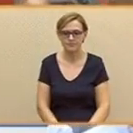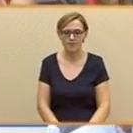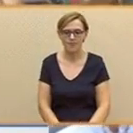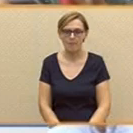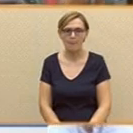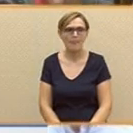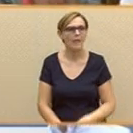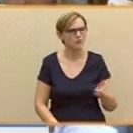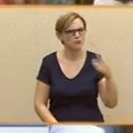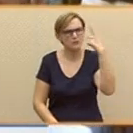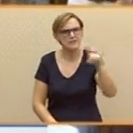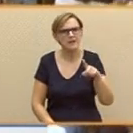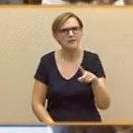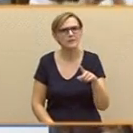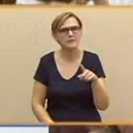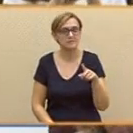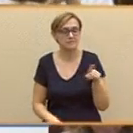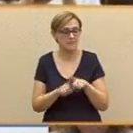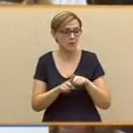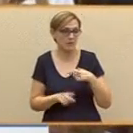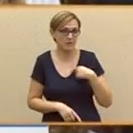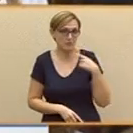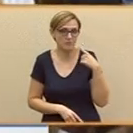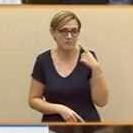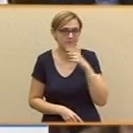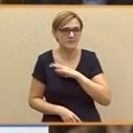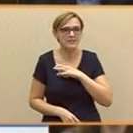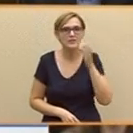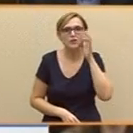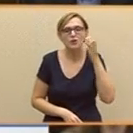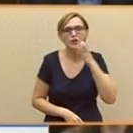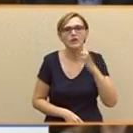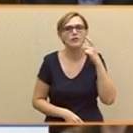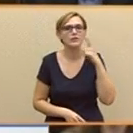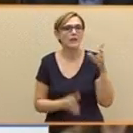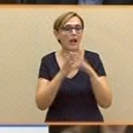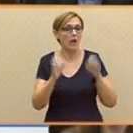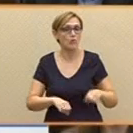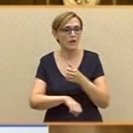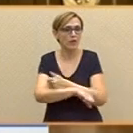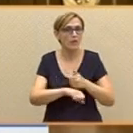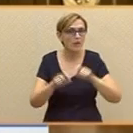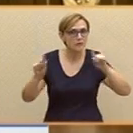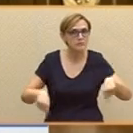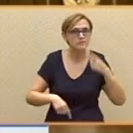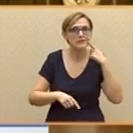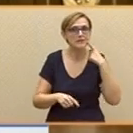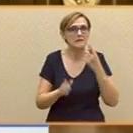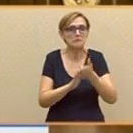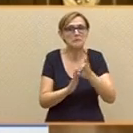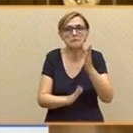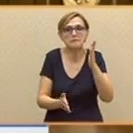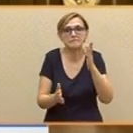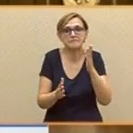Usted sabe, como yo, señor Rajoy, que el acuerdo que ha firmado con Ciudadanos no va a ninguna parte, pero lo hemos